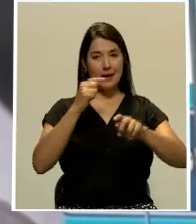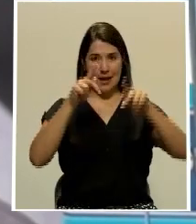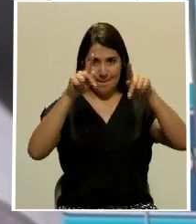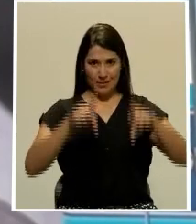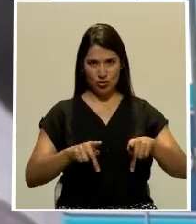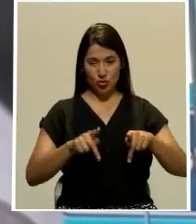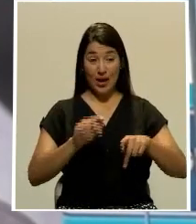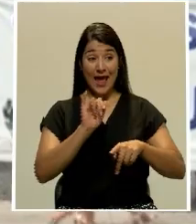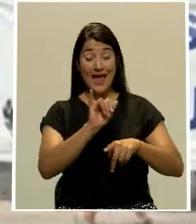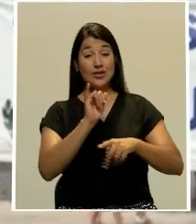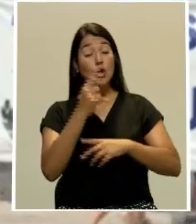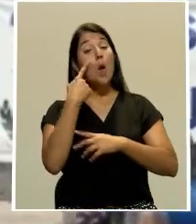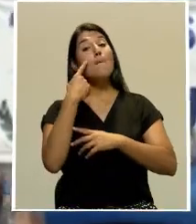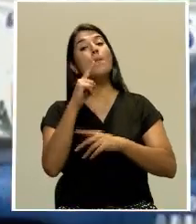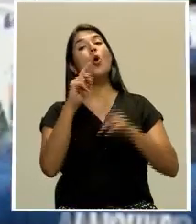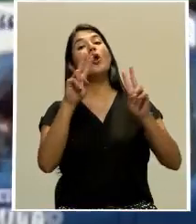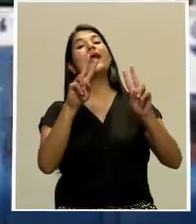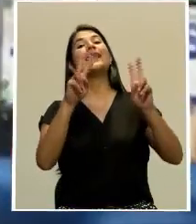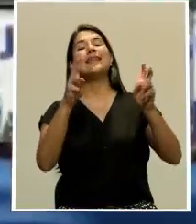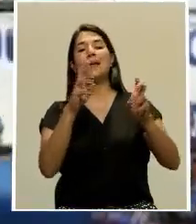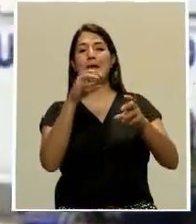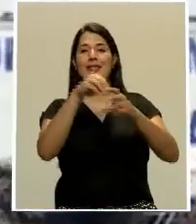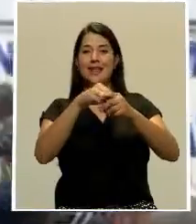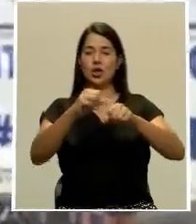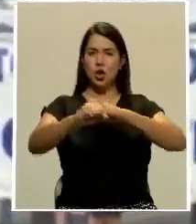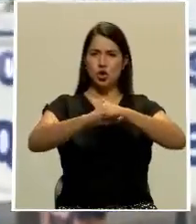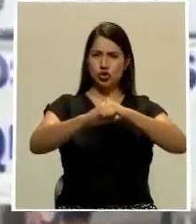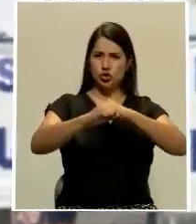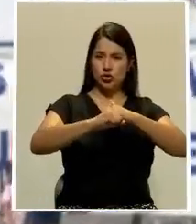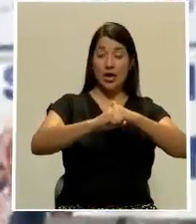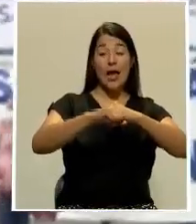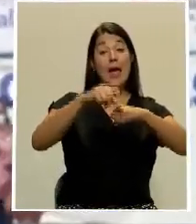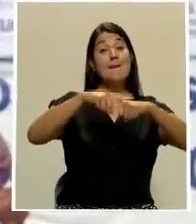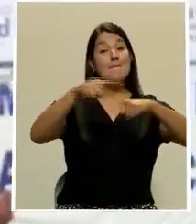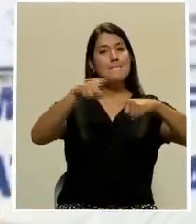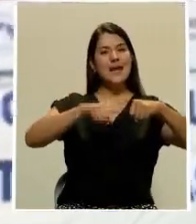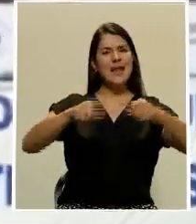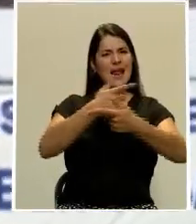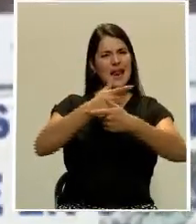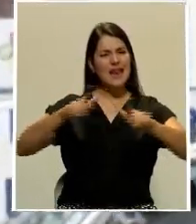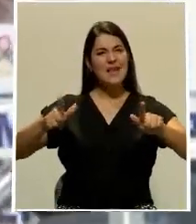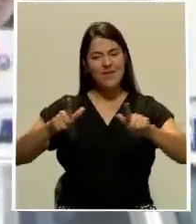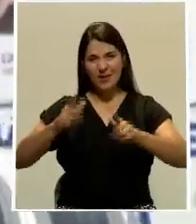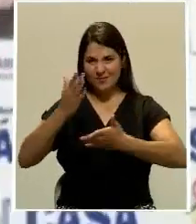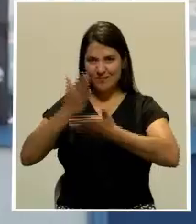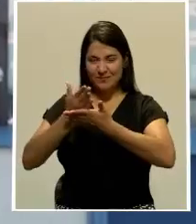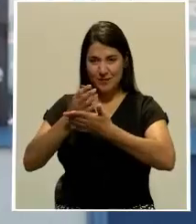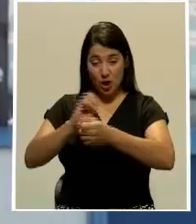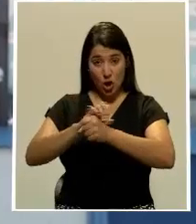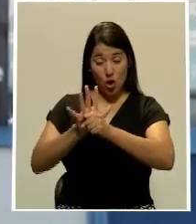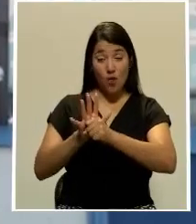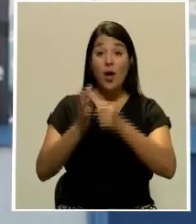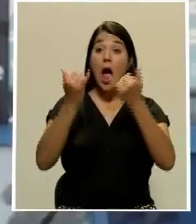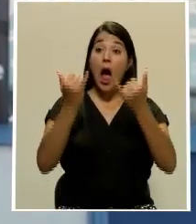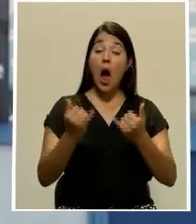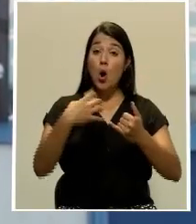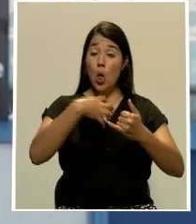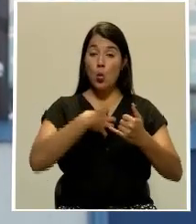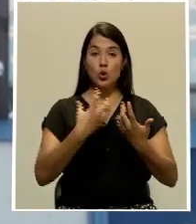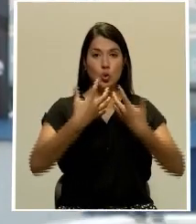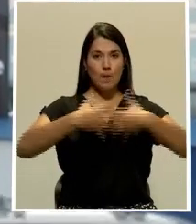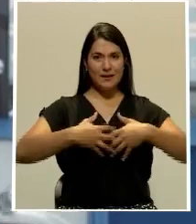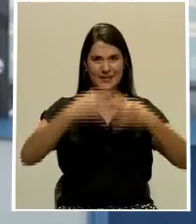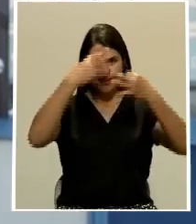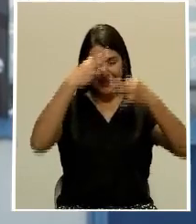Esto por el tema y como parte de la campaña de PZ Libre de COVID. Ahora, un grupo de empresarios tomó la decisión